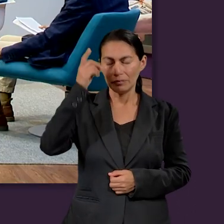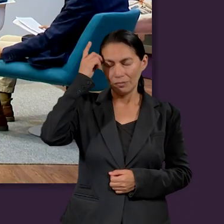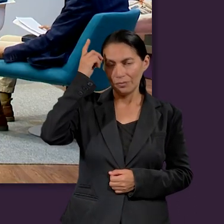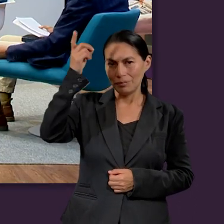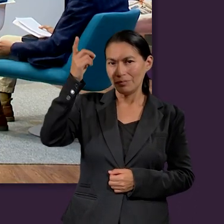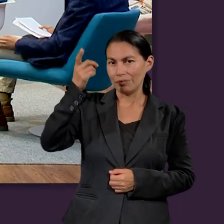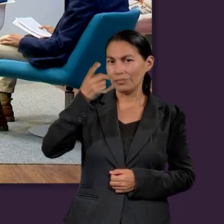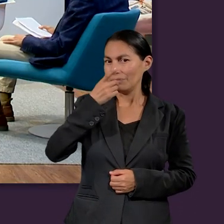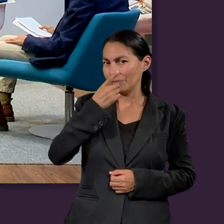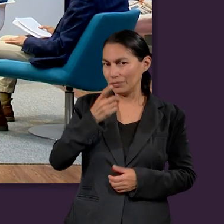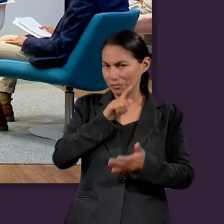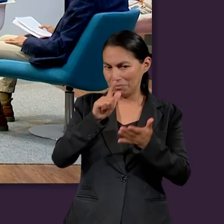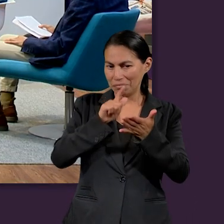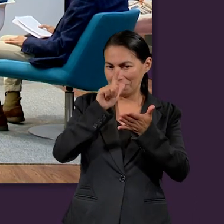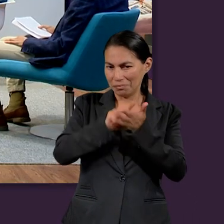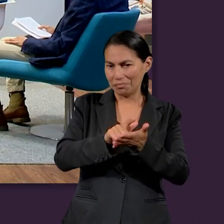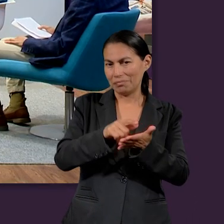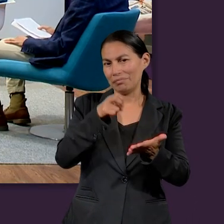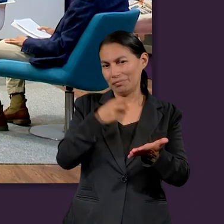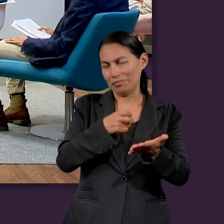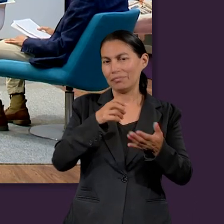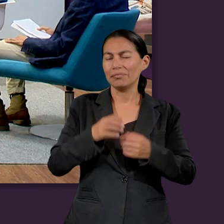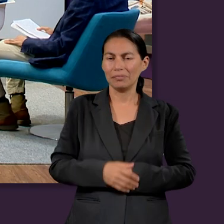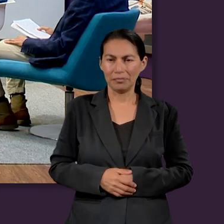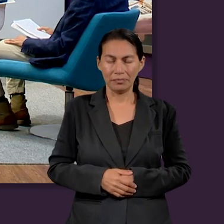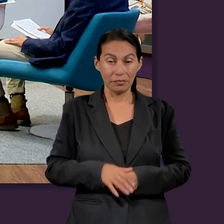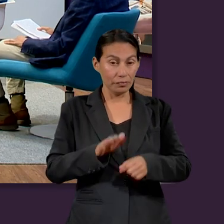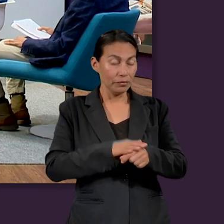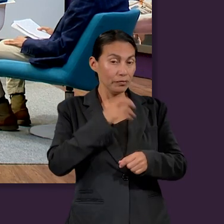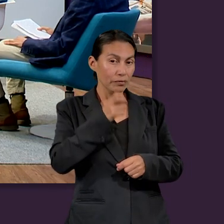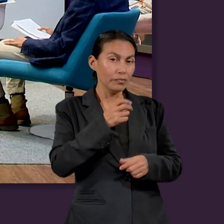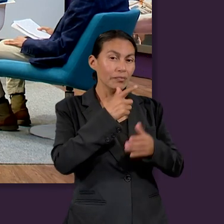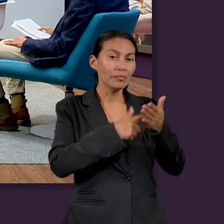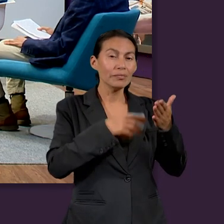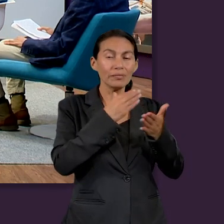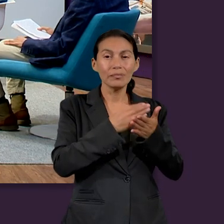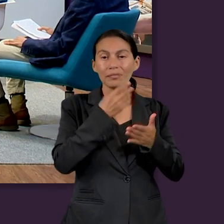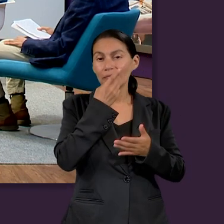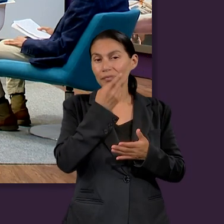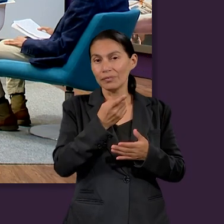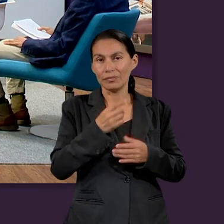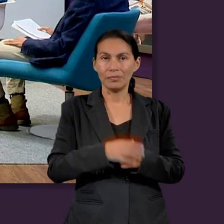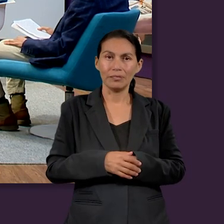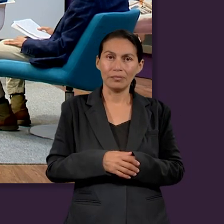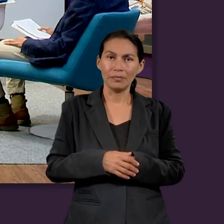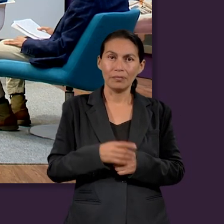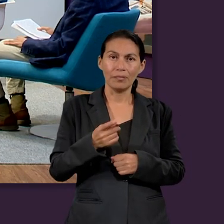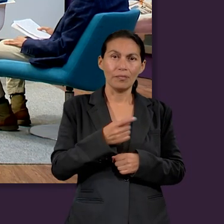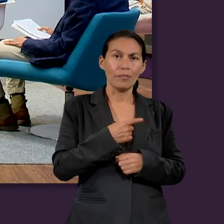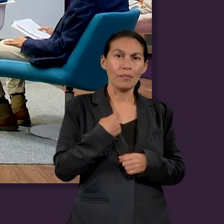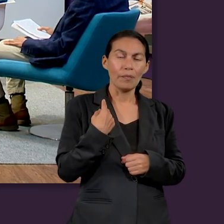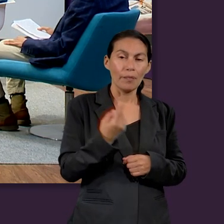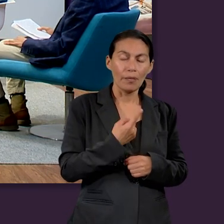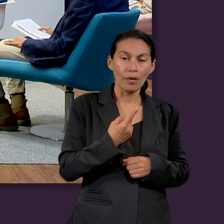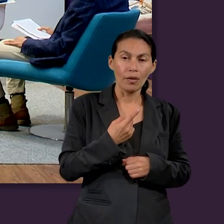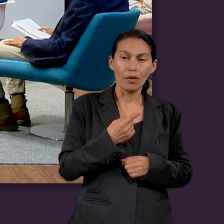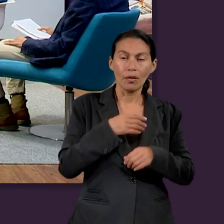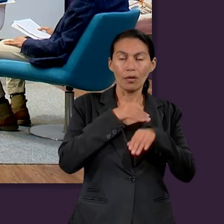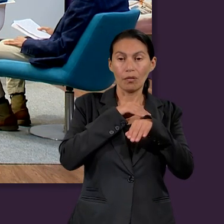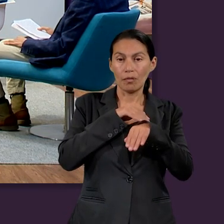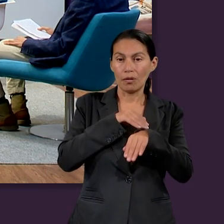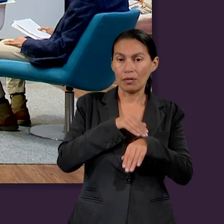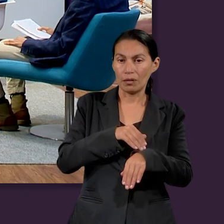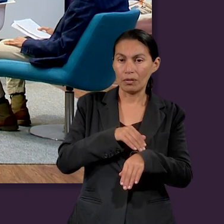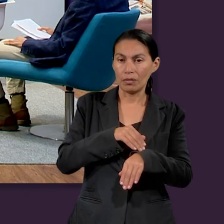lo que representa la ley, ¿no? Por eso dice la lección, cuando enfocamos nuestra